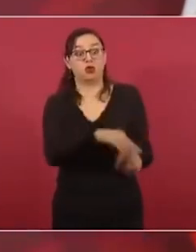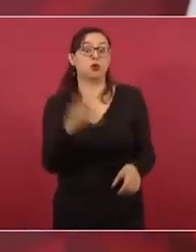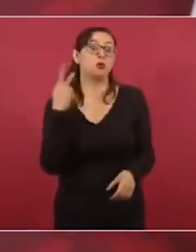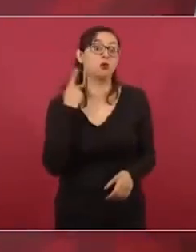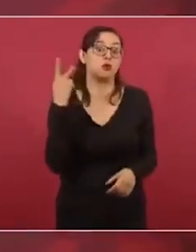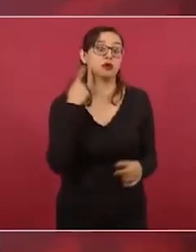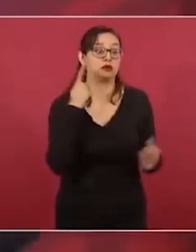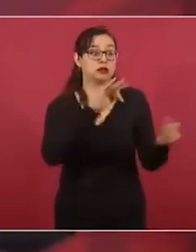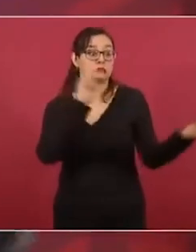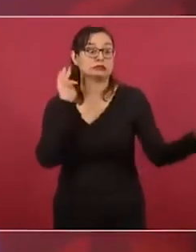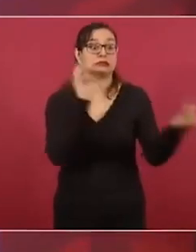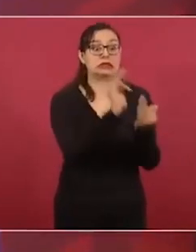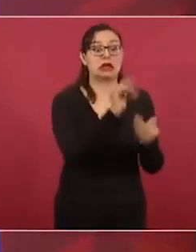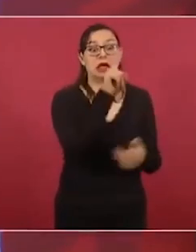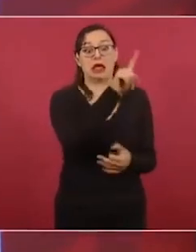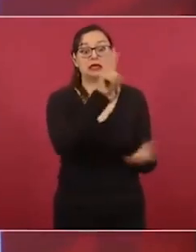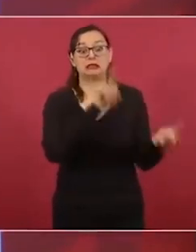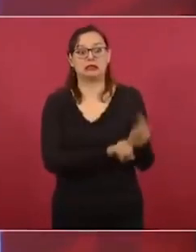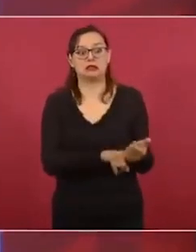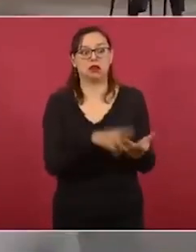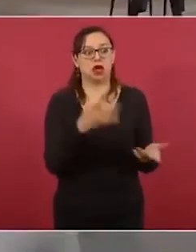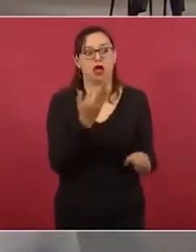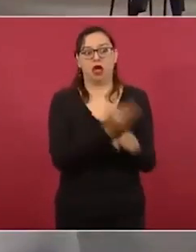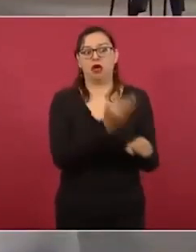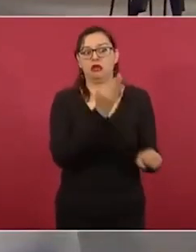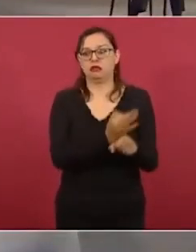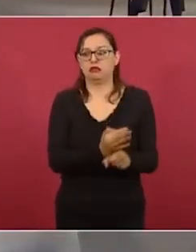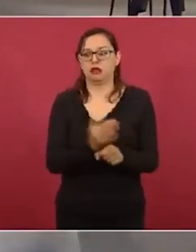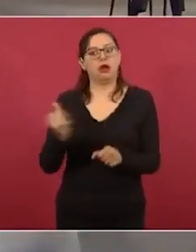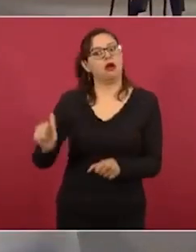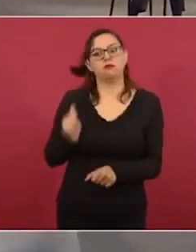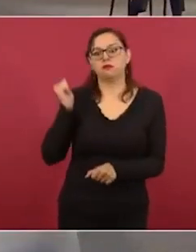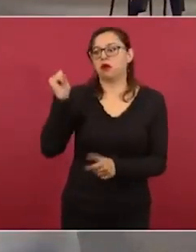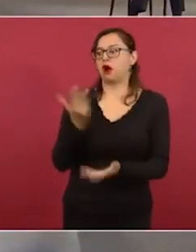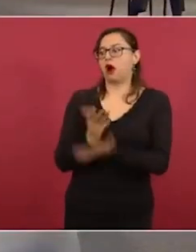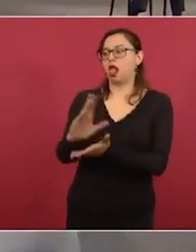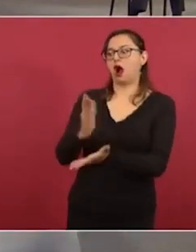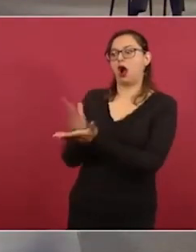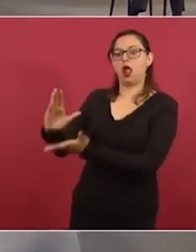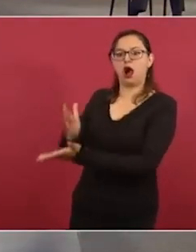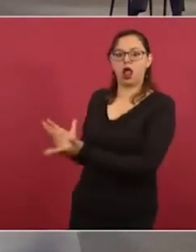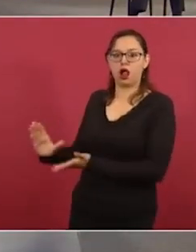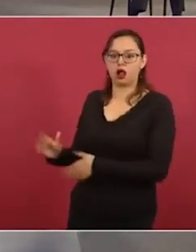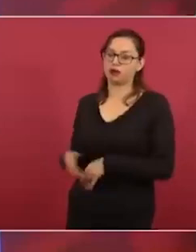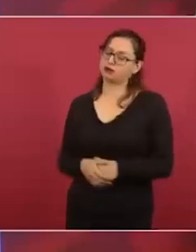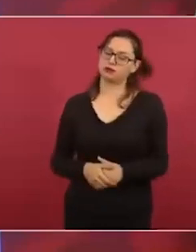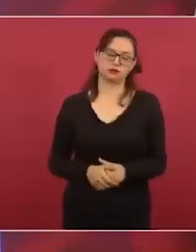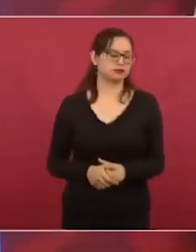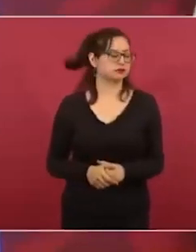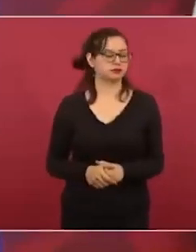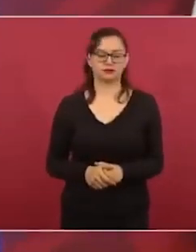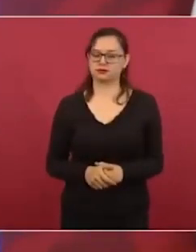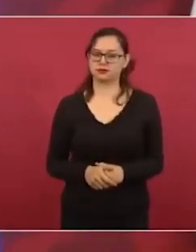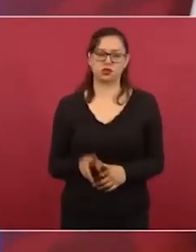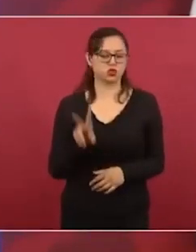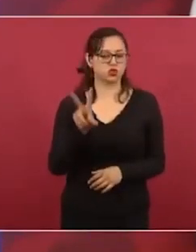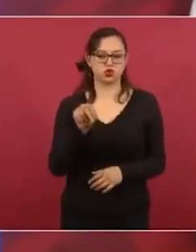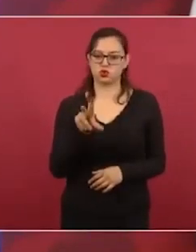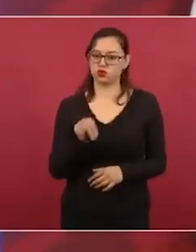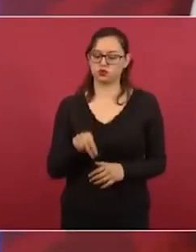al interior de Estados Unidos, la gente de Estados Unidos, los ciudadanos de Estados Unidos, estoy seguro